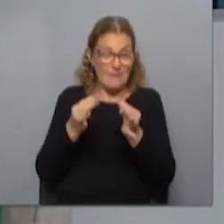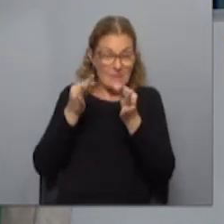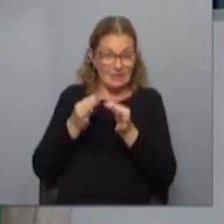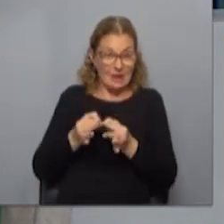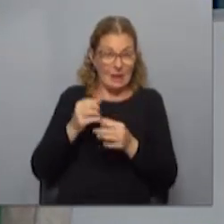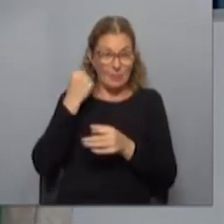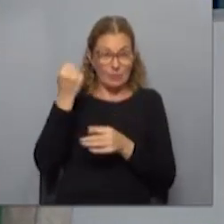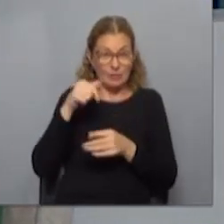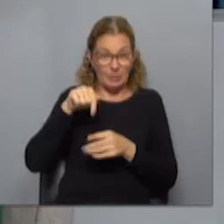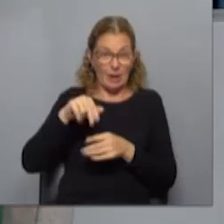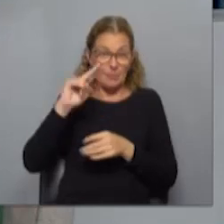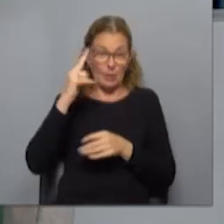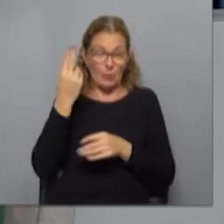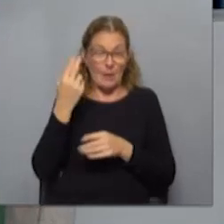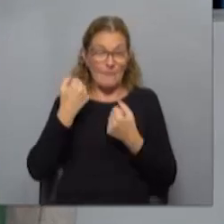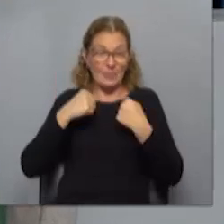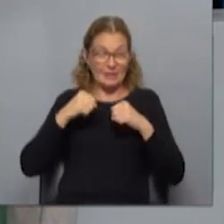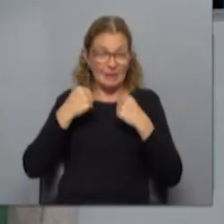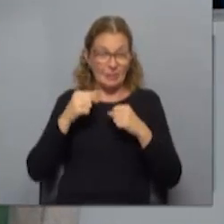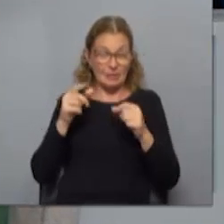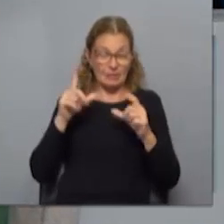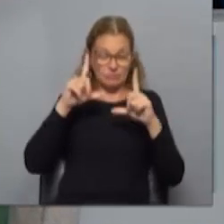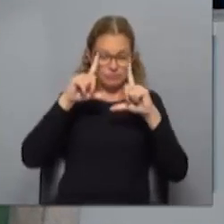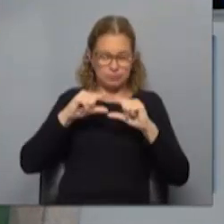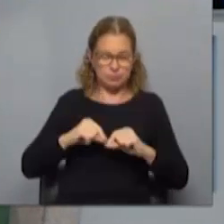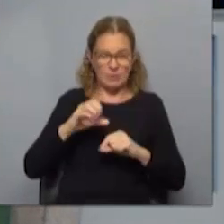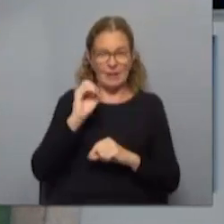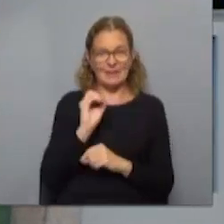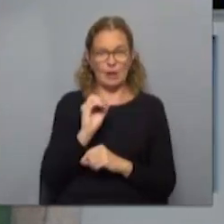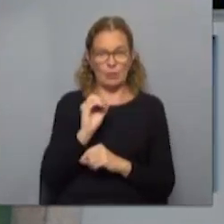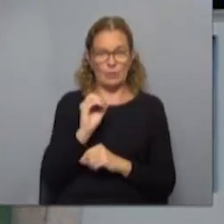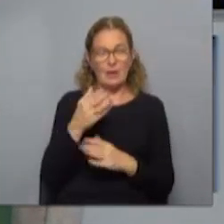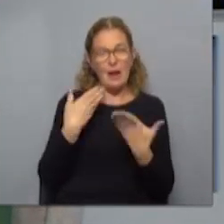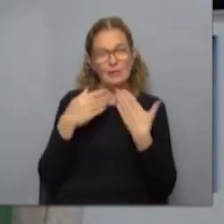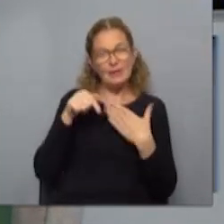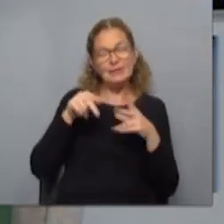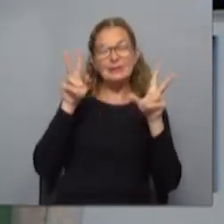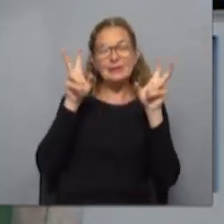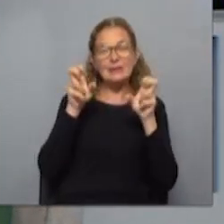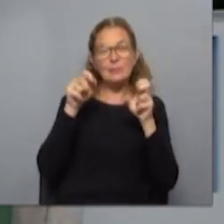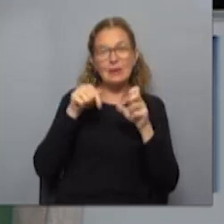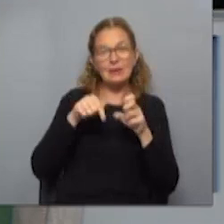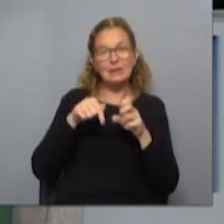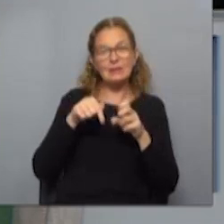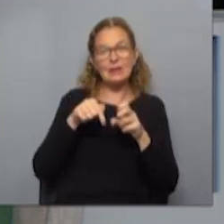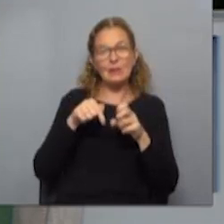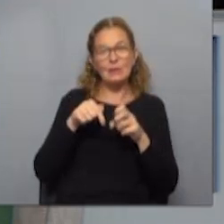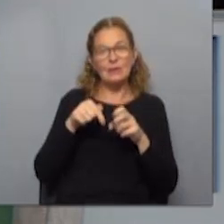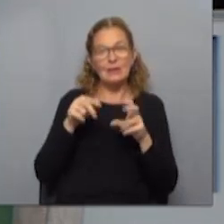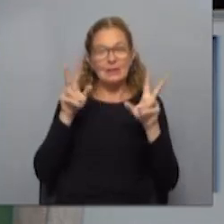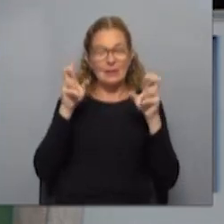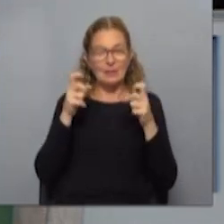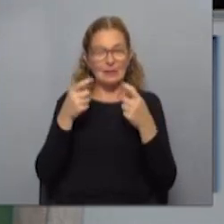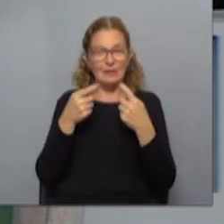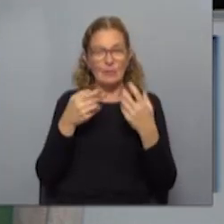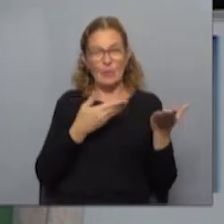importante para nuestro país. Prácticamente se redujo a cero la actividad aquí. Bueno, y para hablar justamente de estos temas en esta coyuntura tan particular, vamos